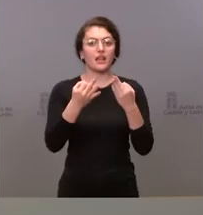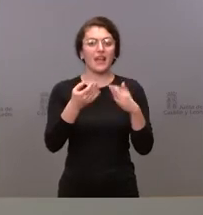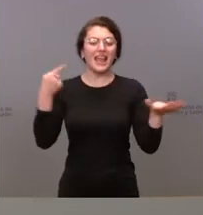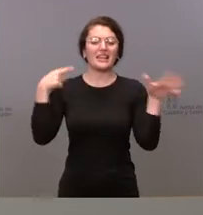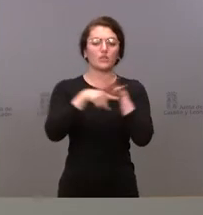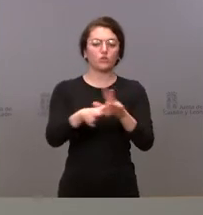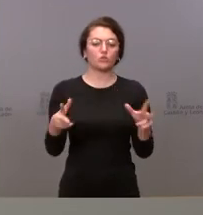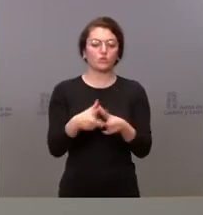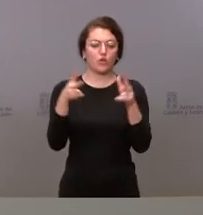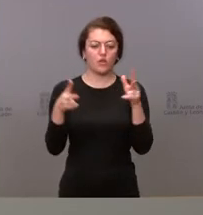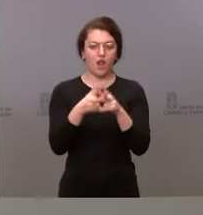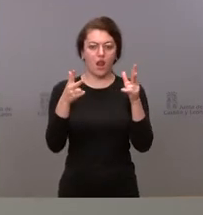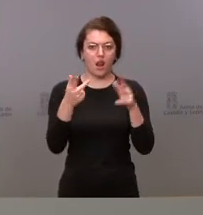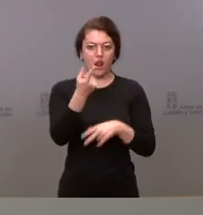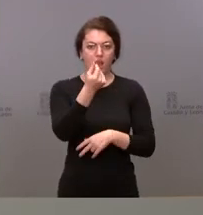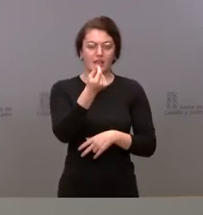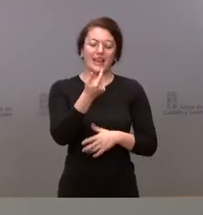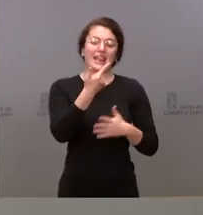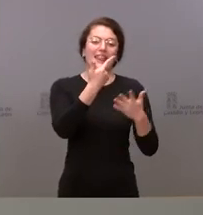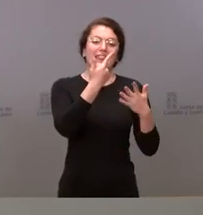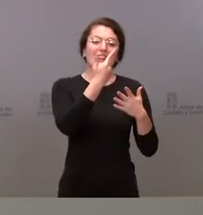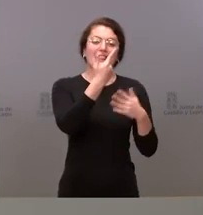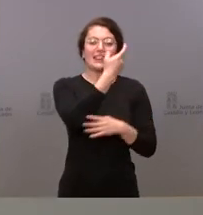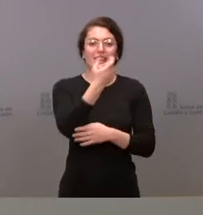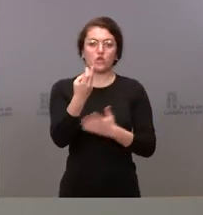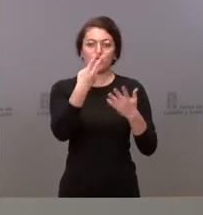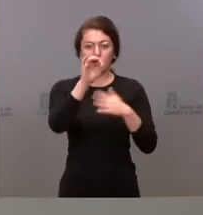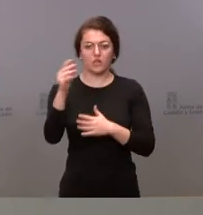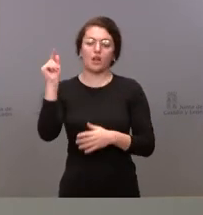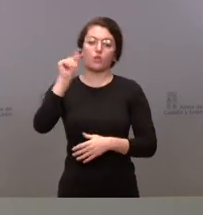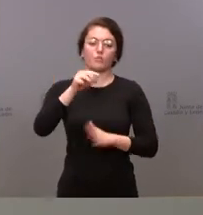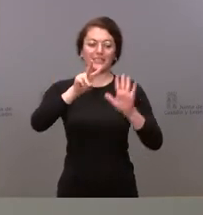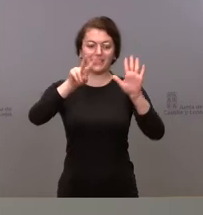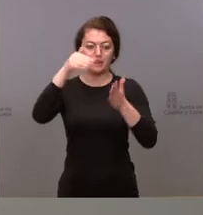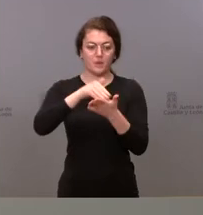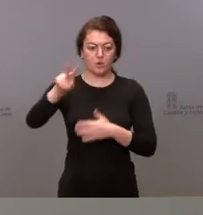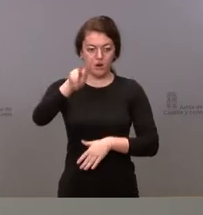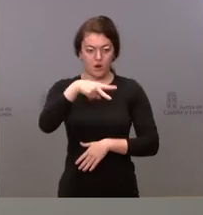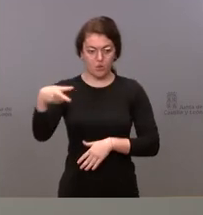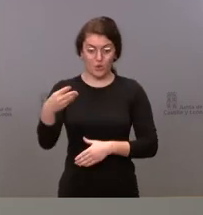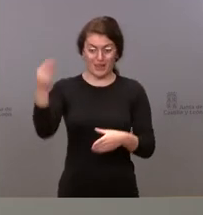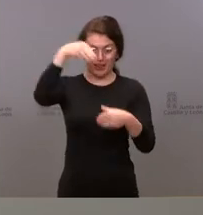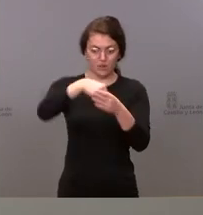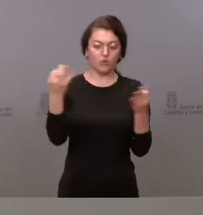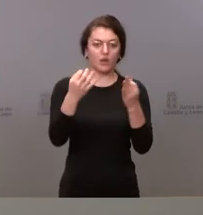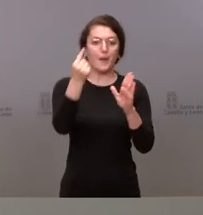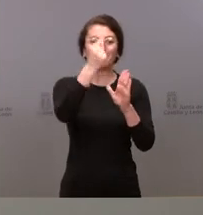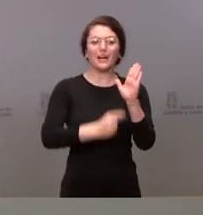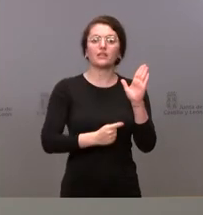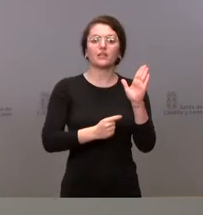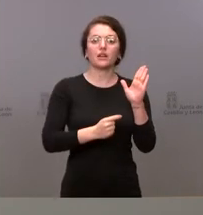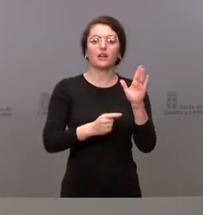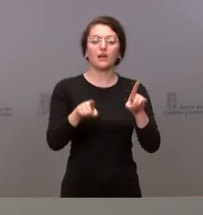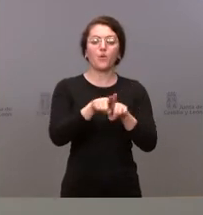,7 millones de euros y contempla medidas como las ayudas de emergencia para esas